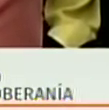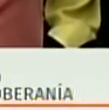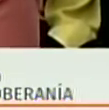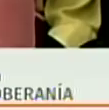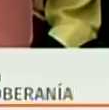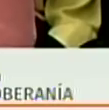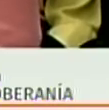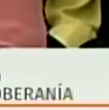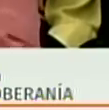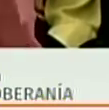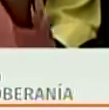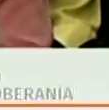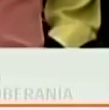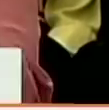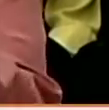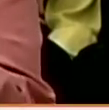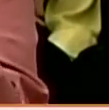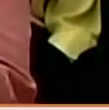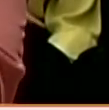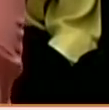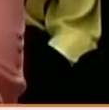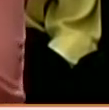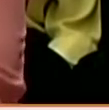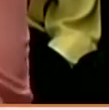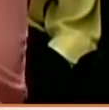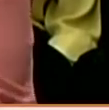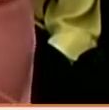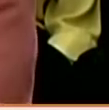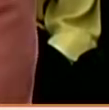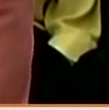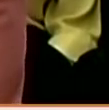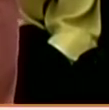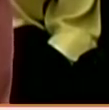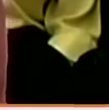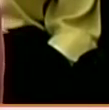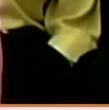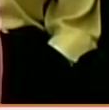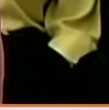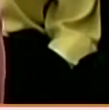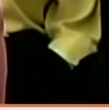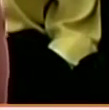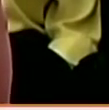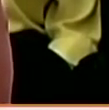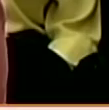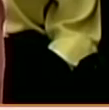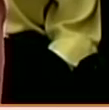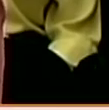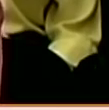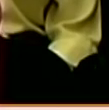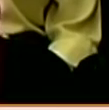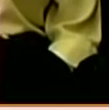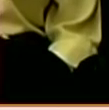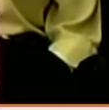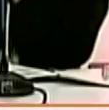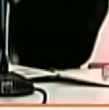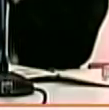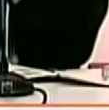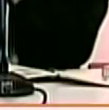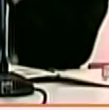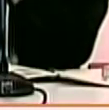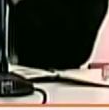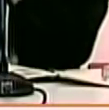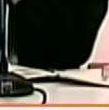va a mantener el curso de Venezuela, se intenta usar la ayuda humanitaria. ¿Por cuánto tiempo podría